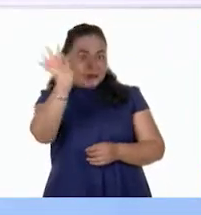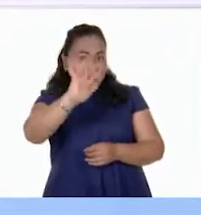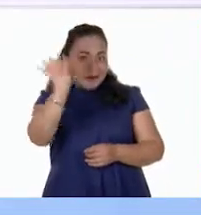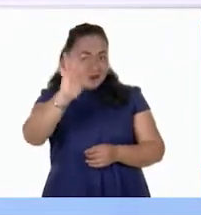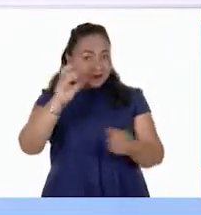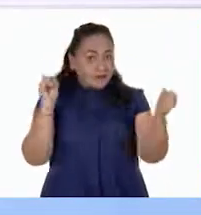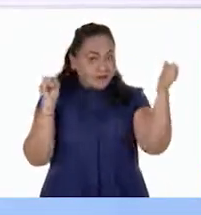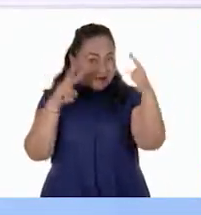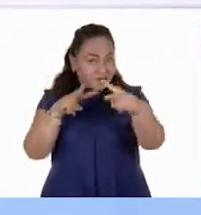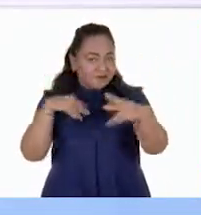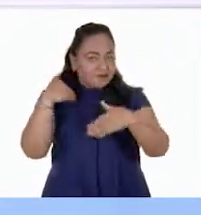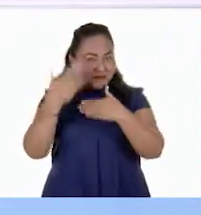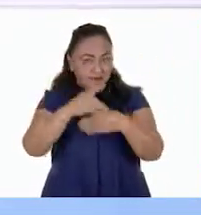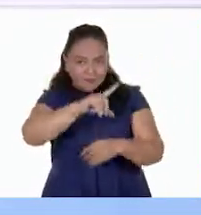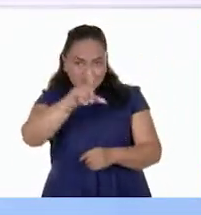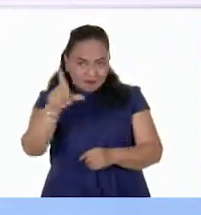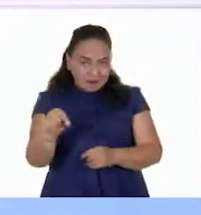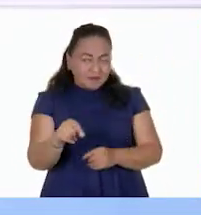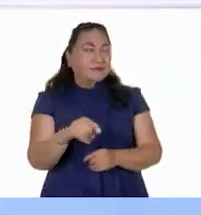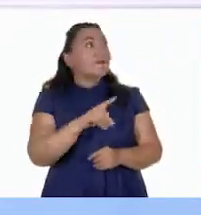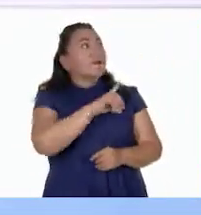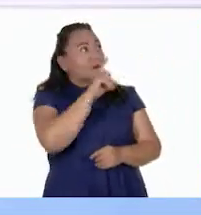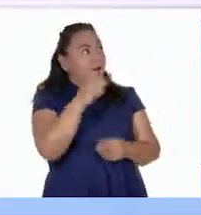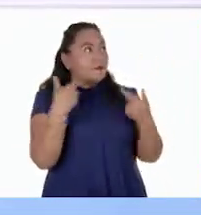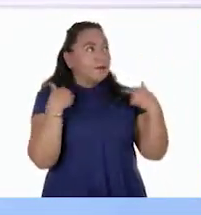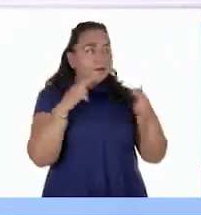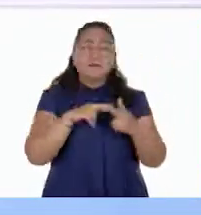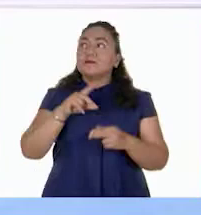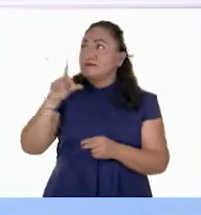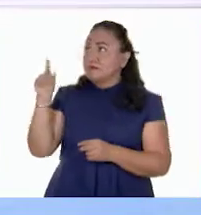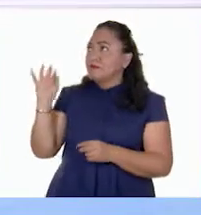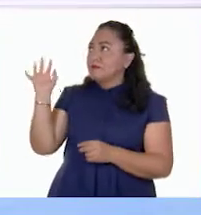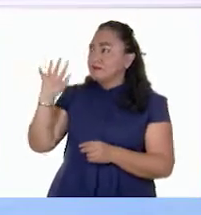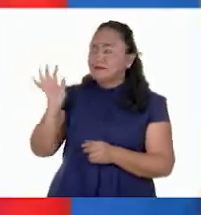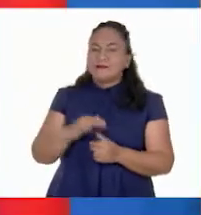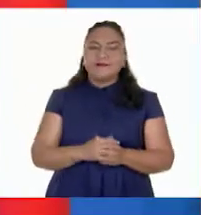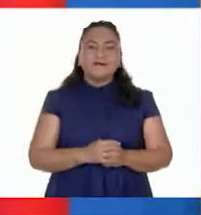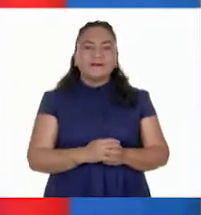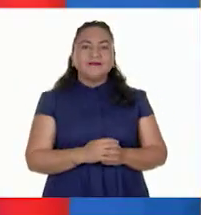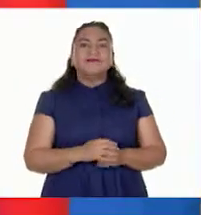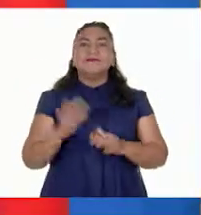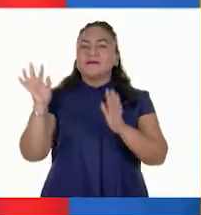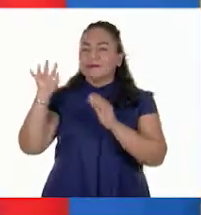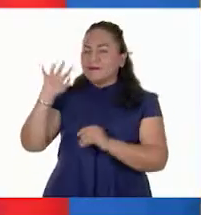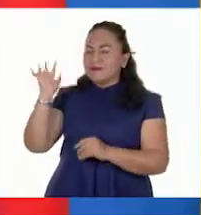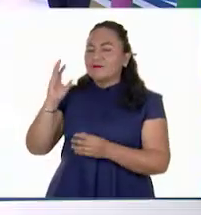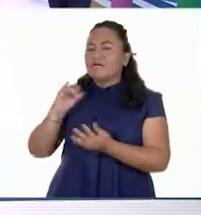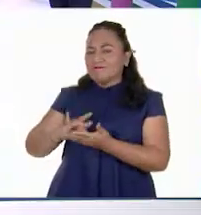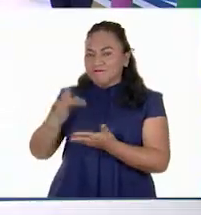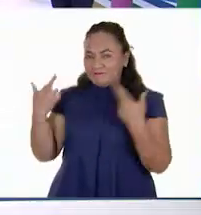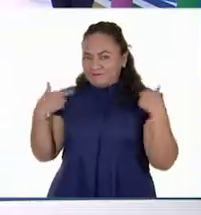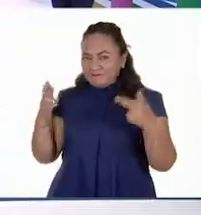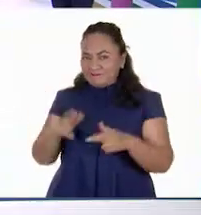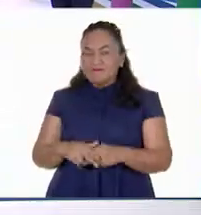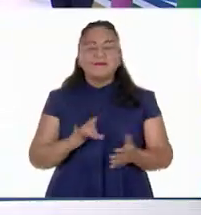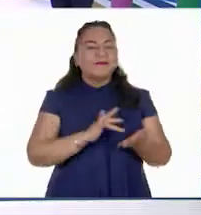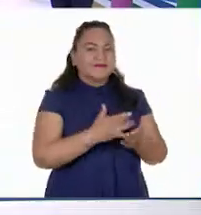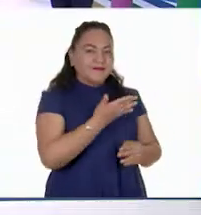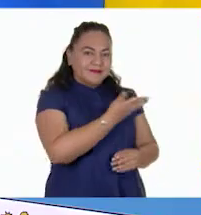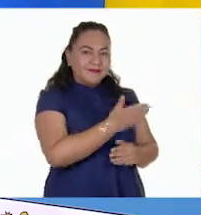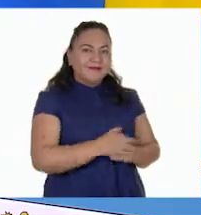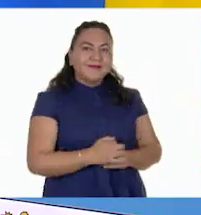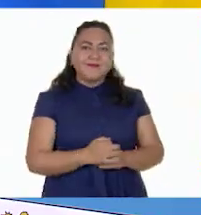Nos vemos después y nos vemos después, profesor. Hasta luego, Larisa. Hasta luego, muchas gracias, maestro. Gracias a ti.